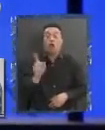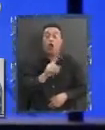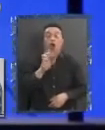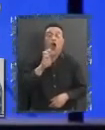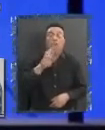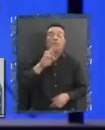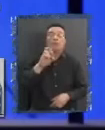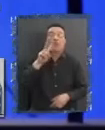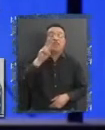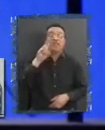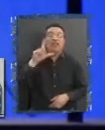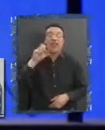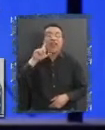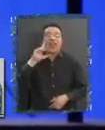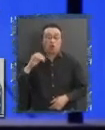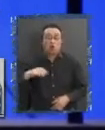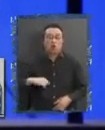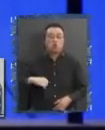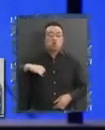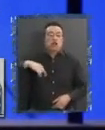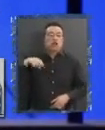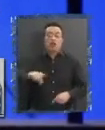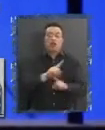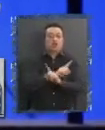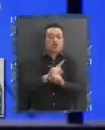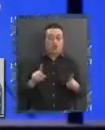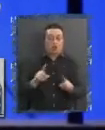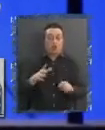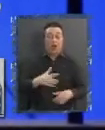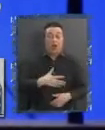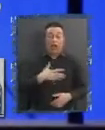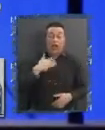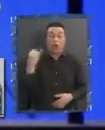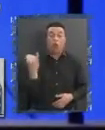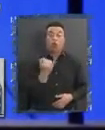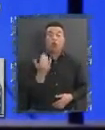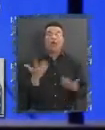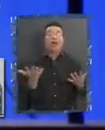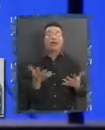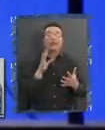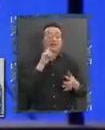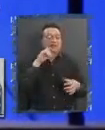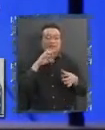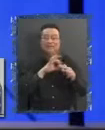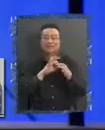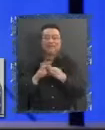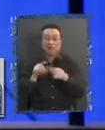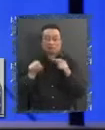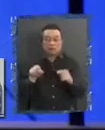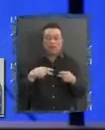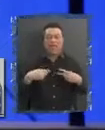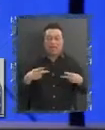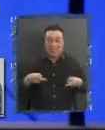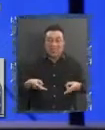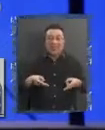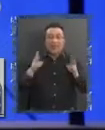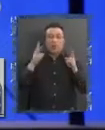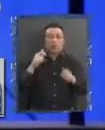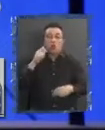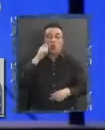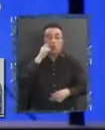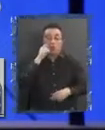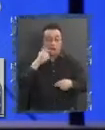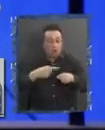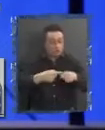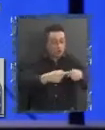se tiene que asumir. La autonomía tiene que ver con el derecho humano, colectivo